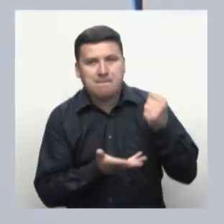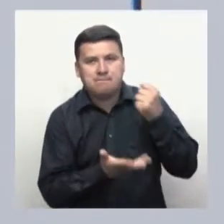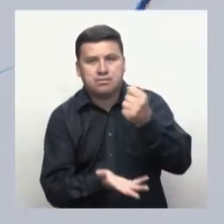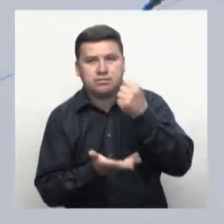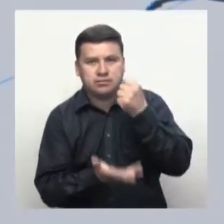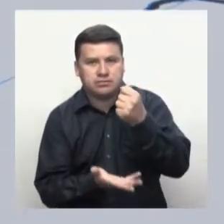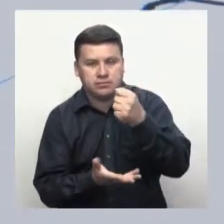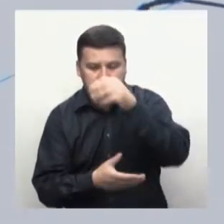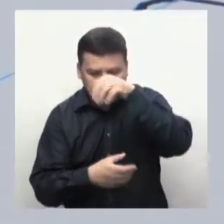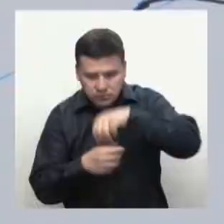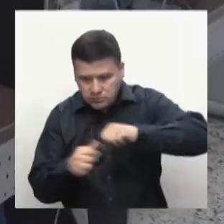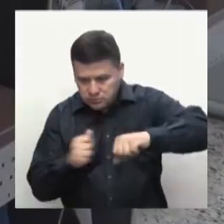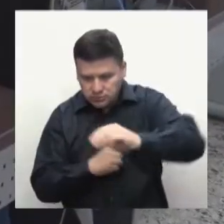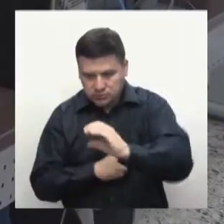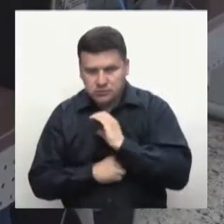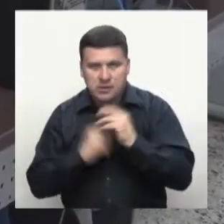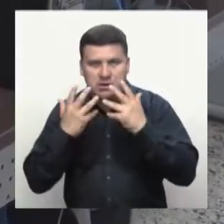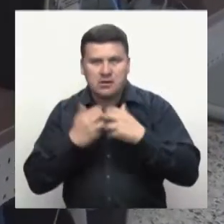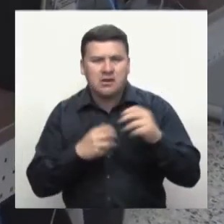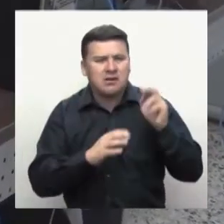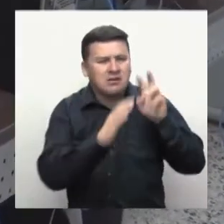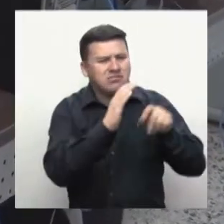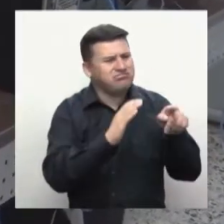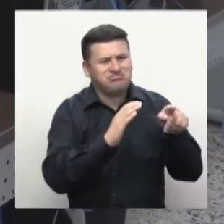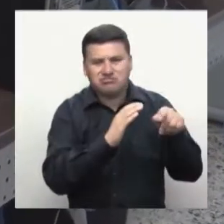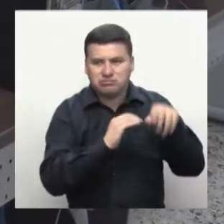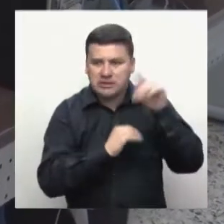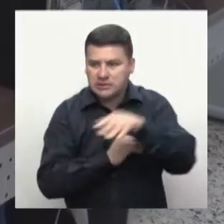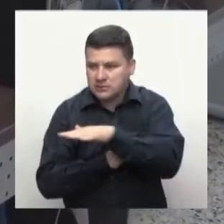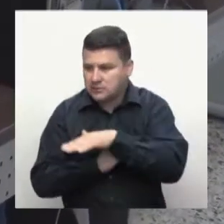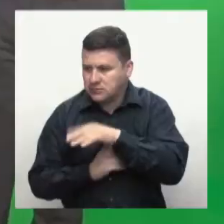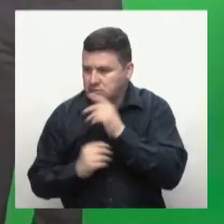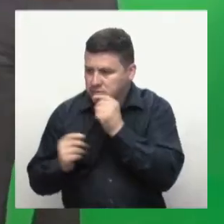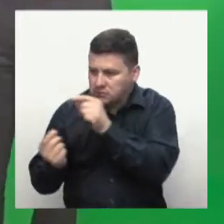la Nación que en la industria carbonífera y casi en las mismas cifras que la del café.